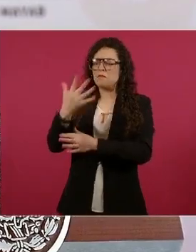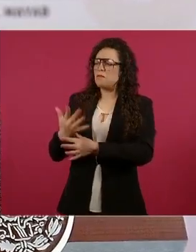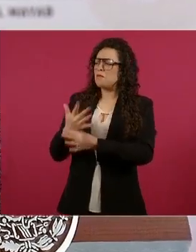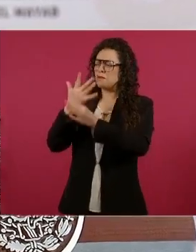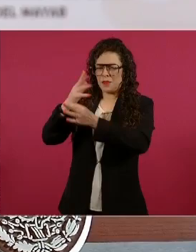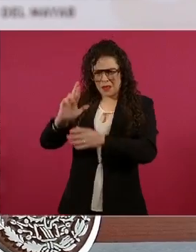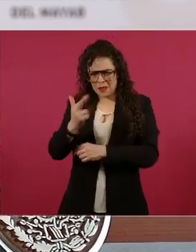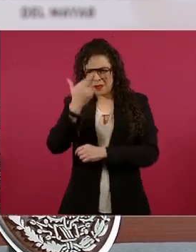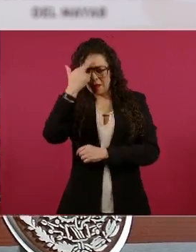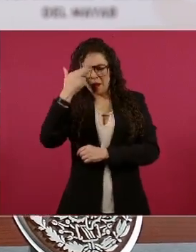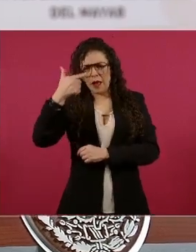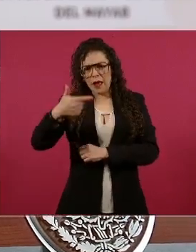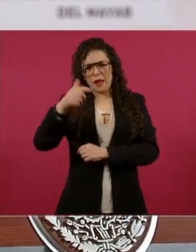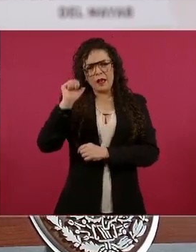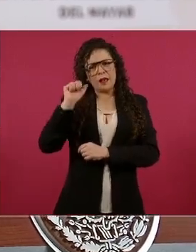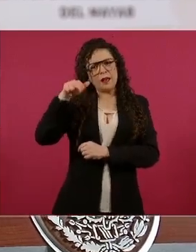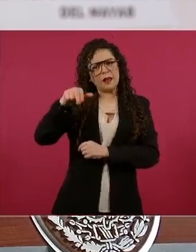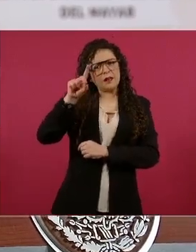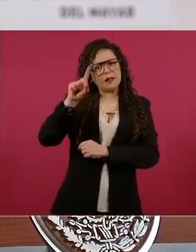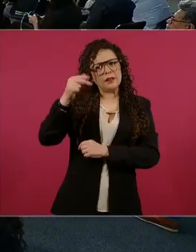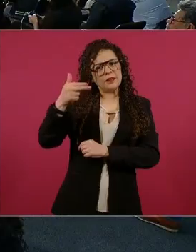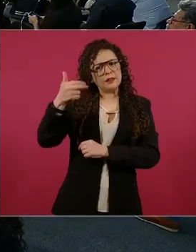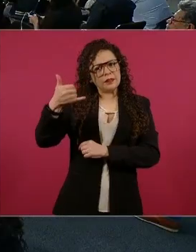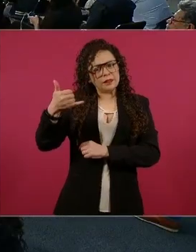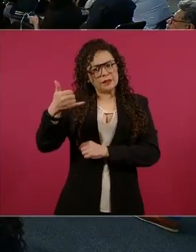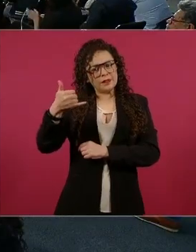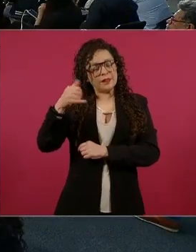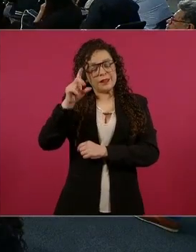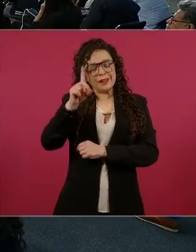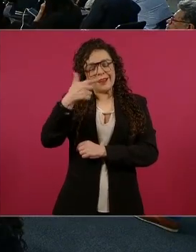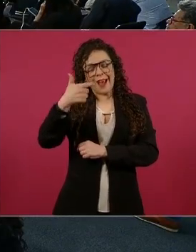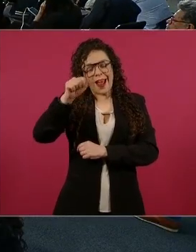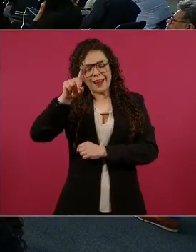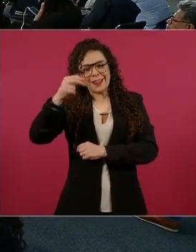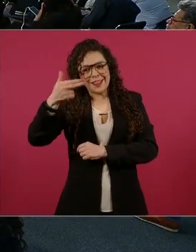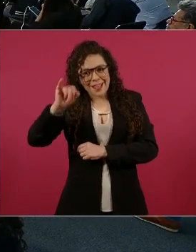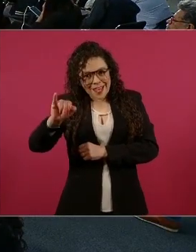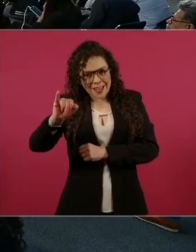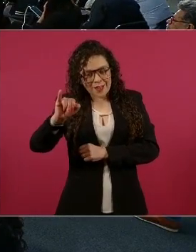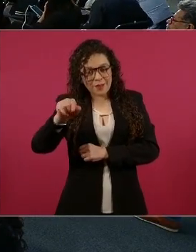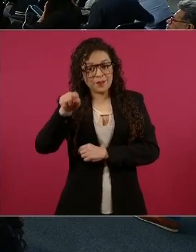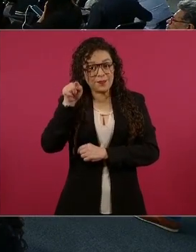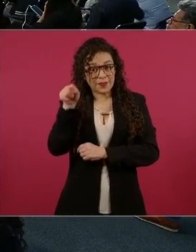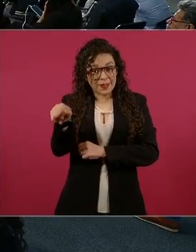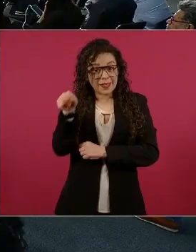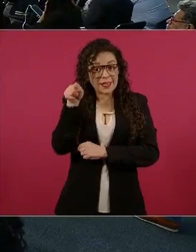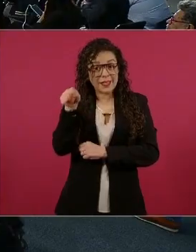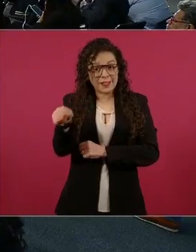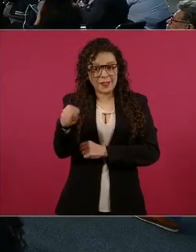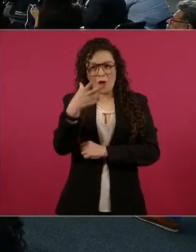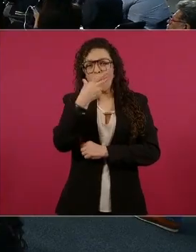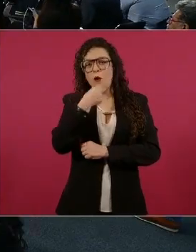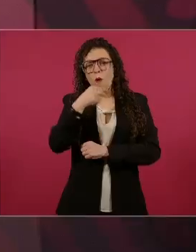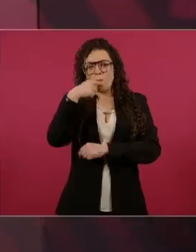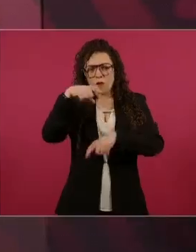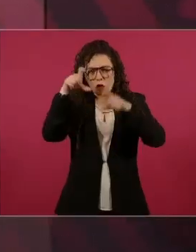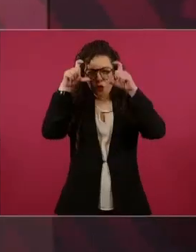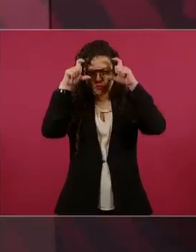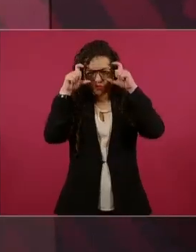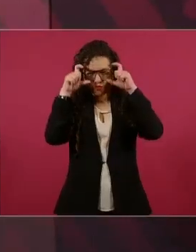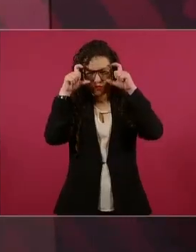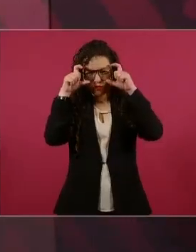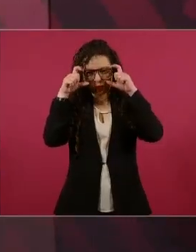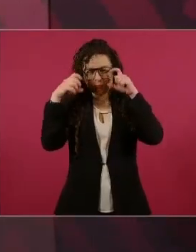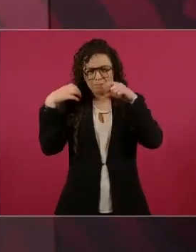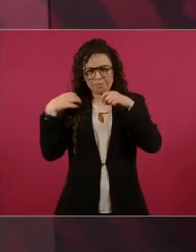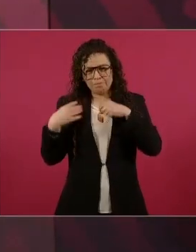él era un admirador de Jesús Cristo, pero